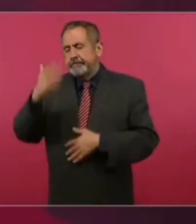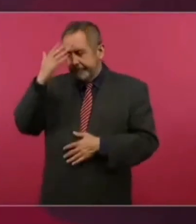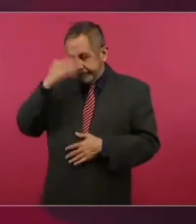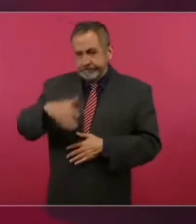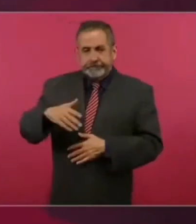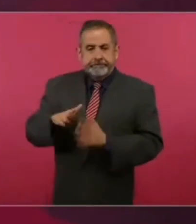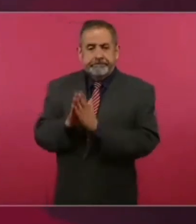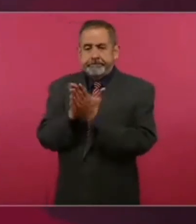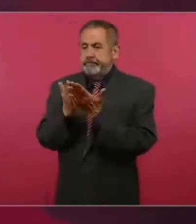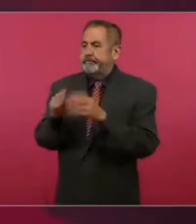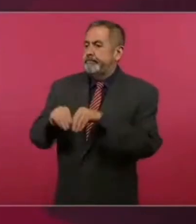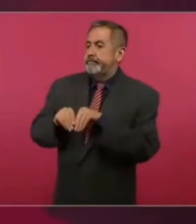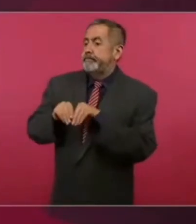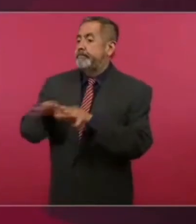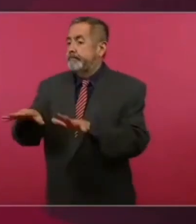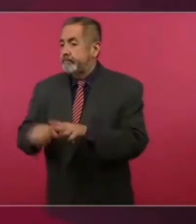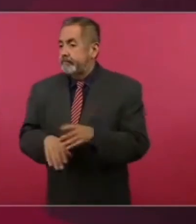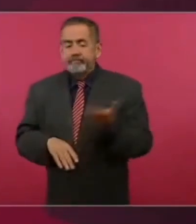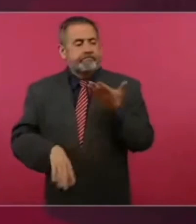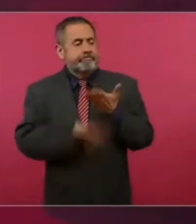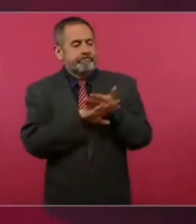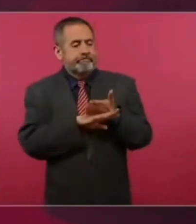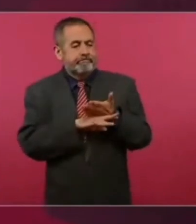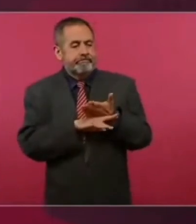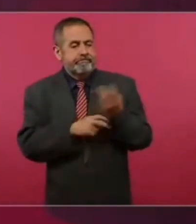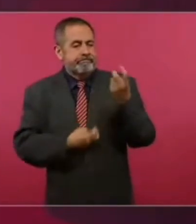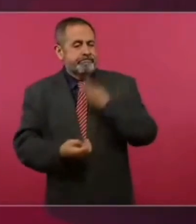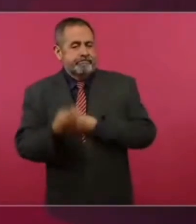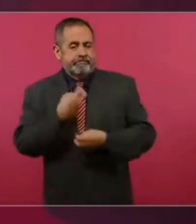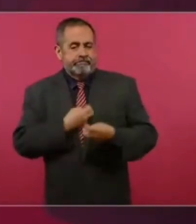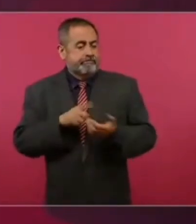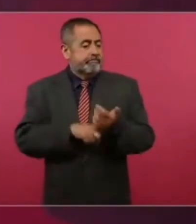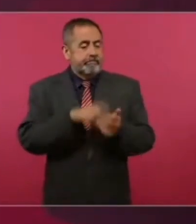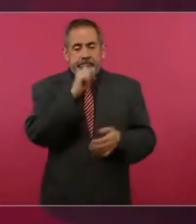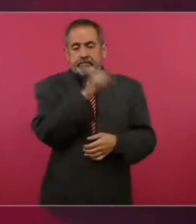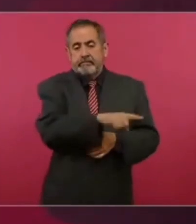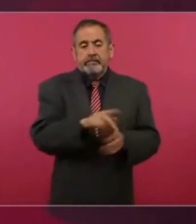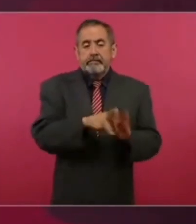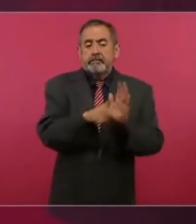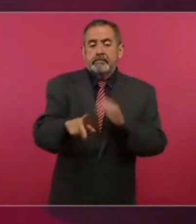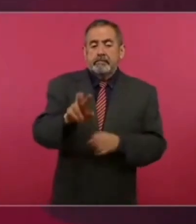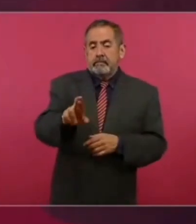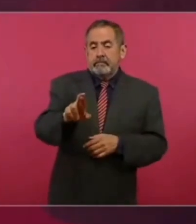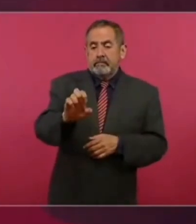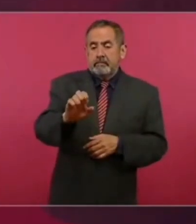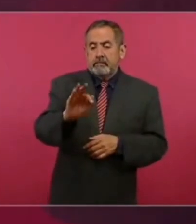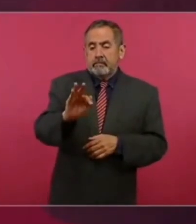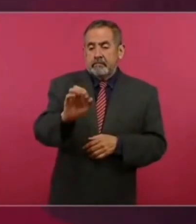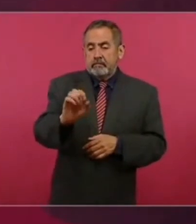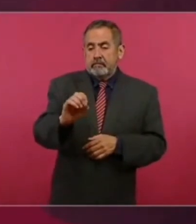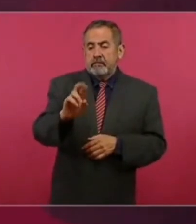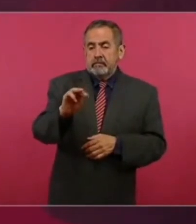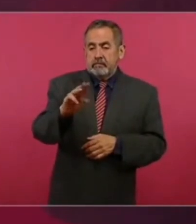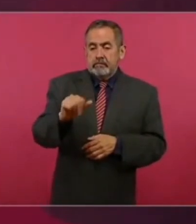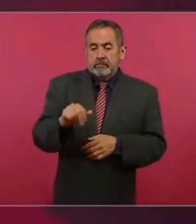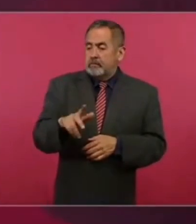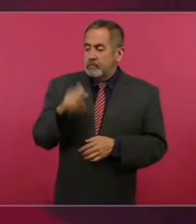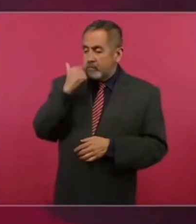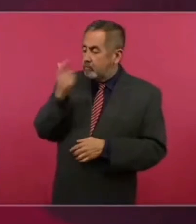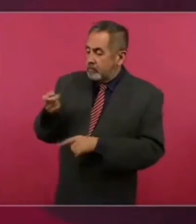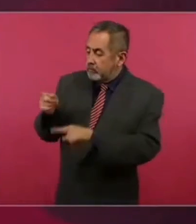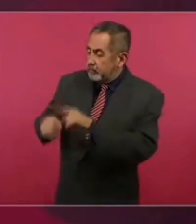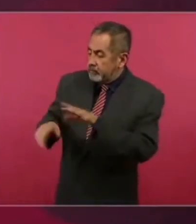A los del Reforma, pues, cómo les iba a gustar que se cambiaran los